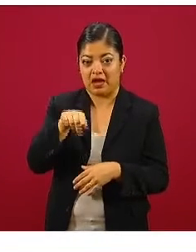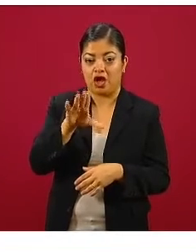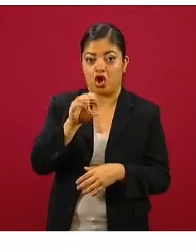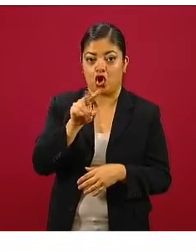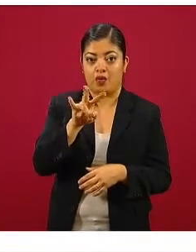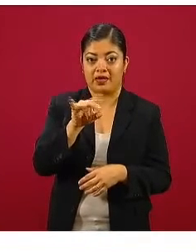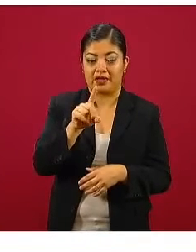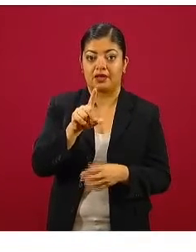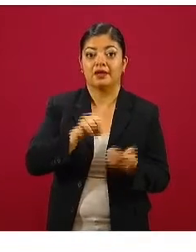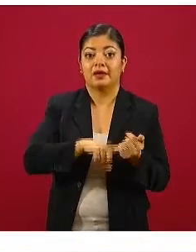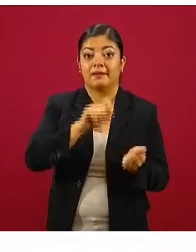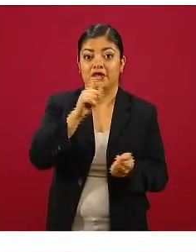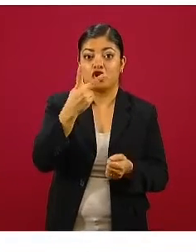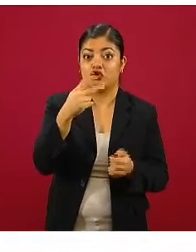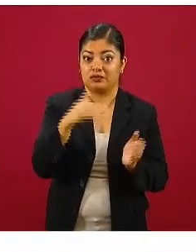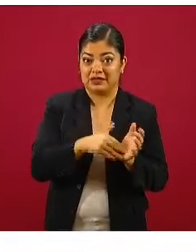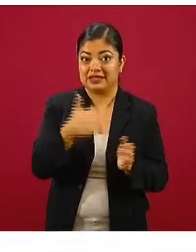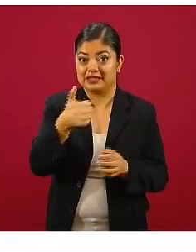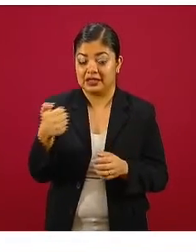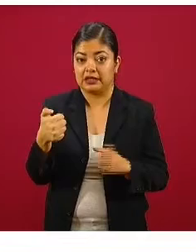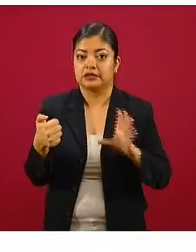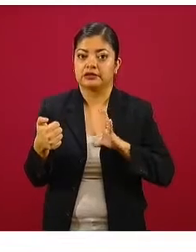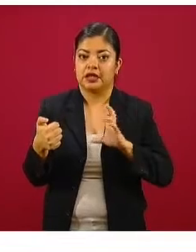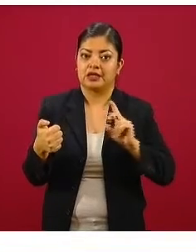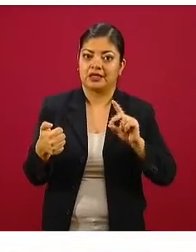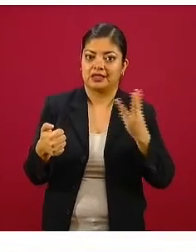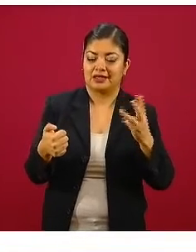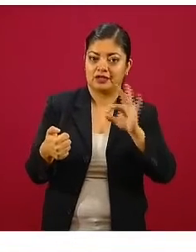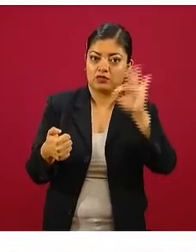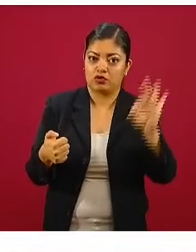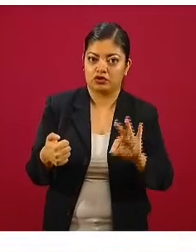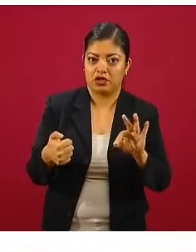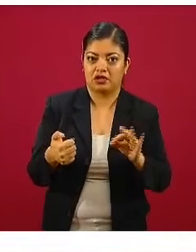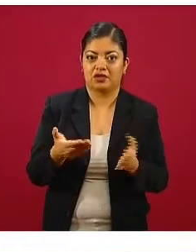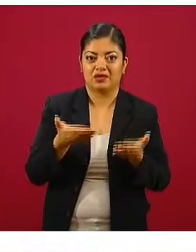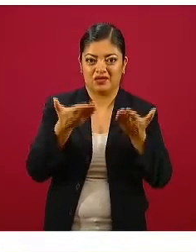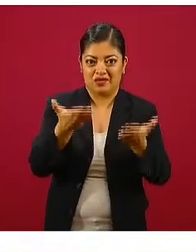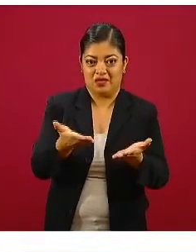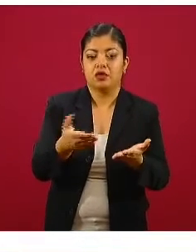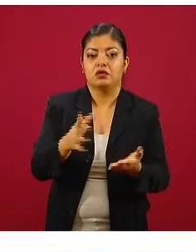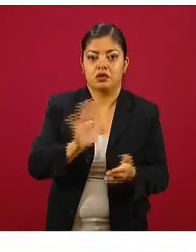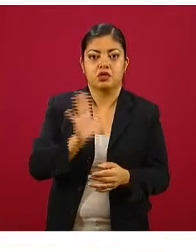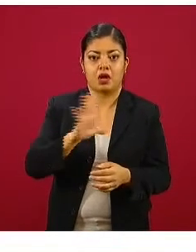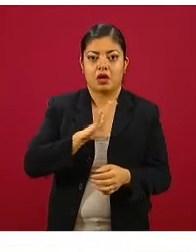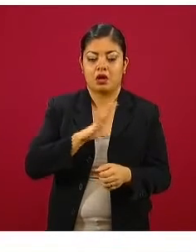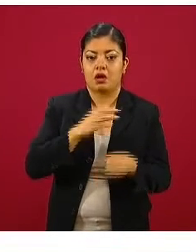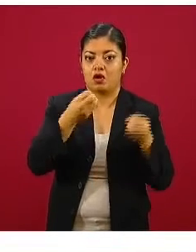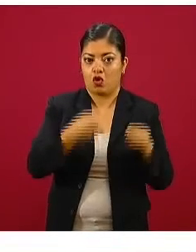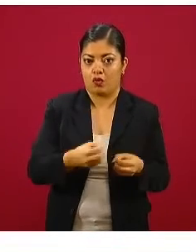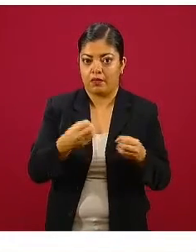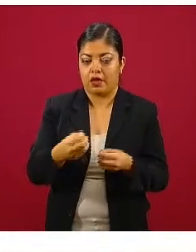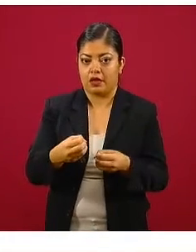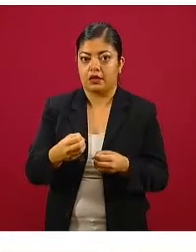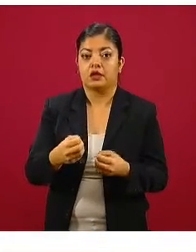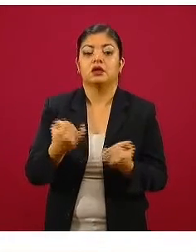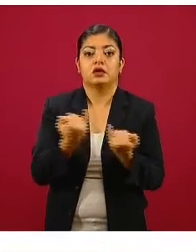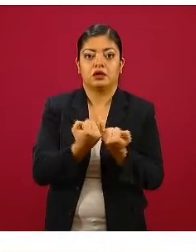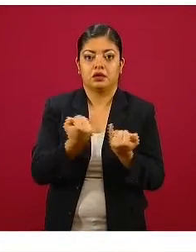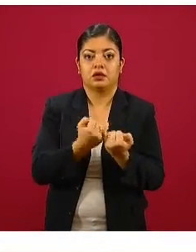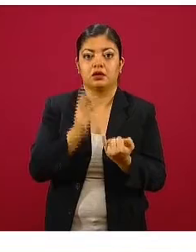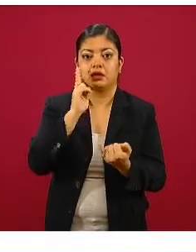de las 22 mil 600 camas destinadas a COVID, tanto de terapia intensiva como de hospitalización general, están ocupadas. Y en las dos